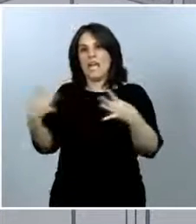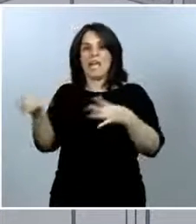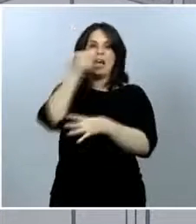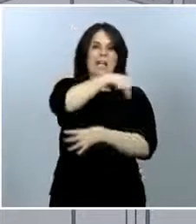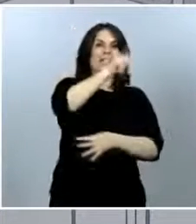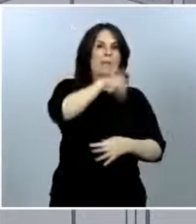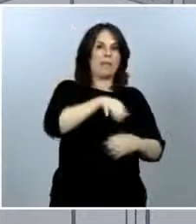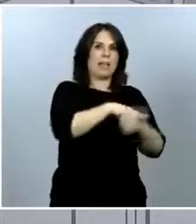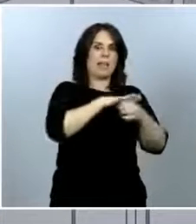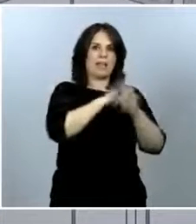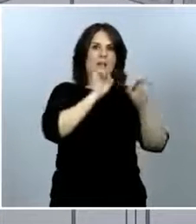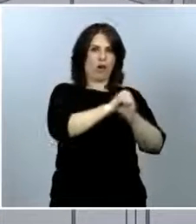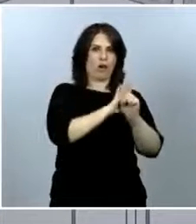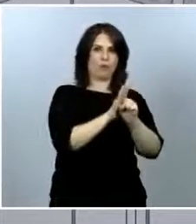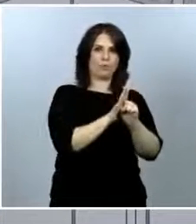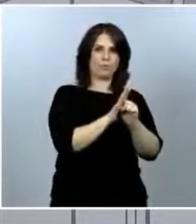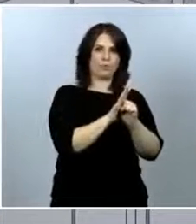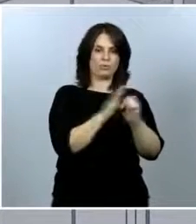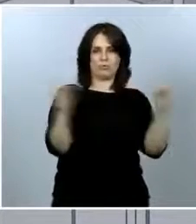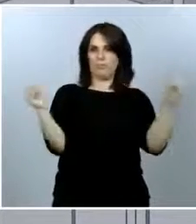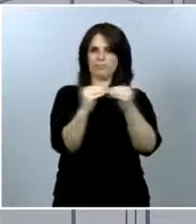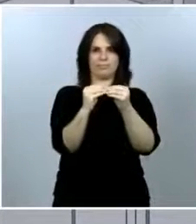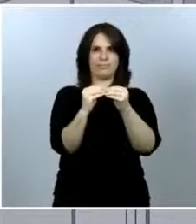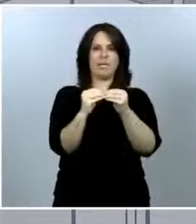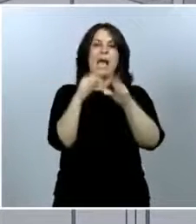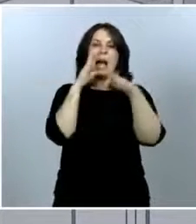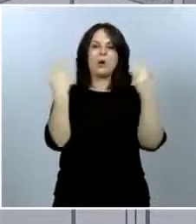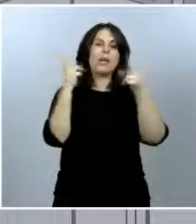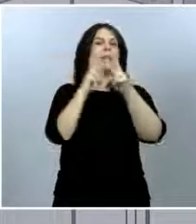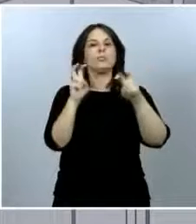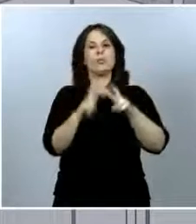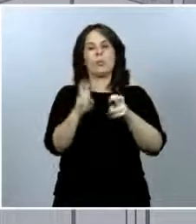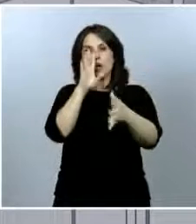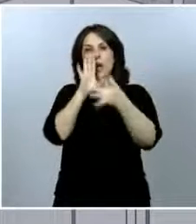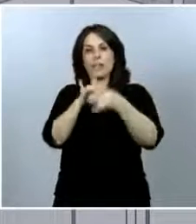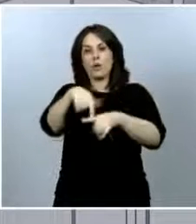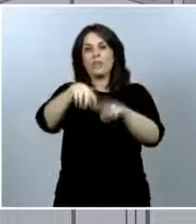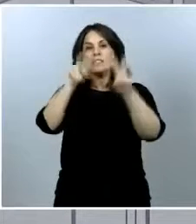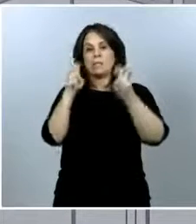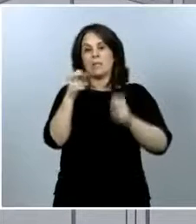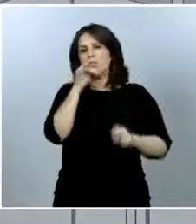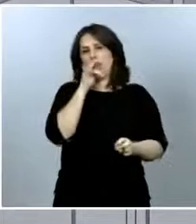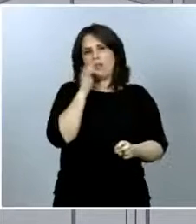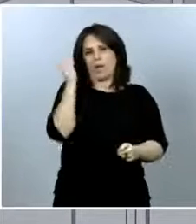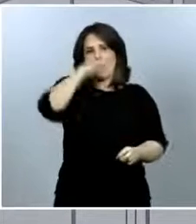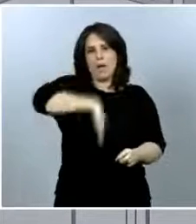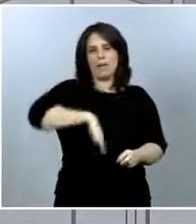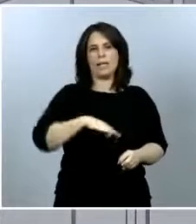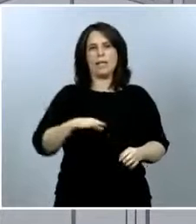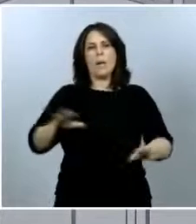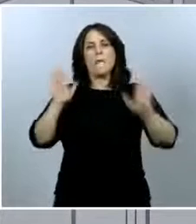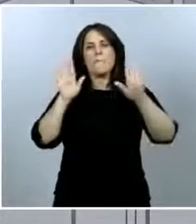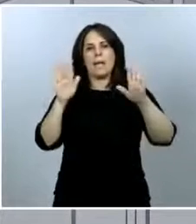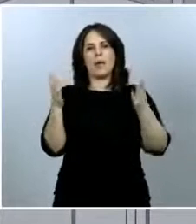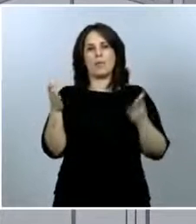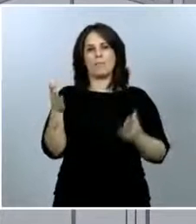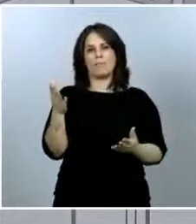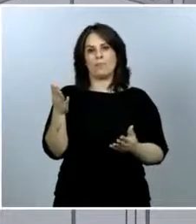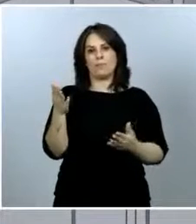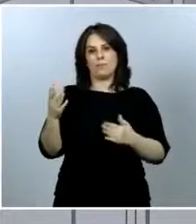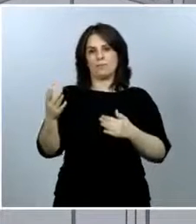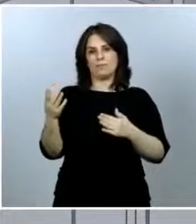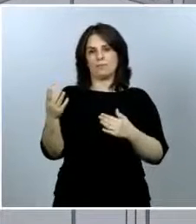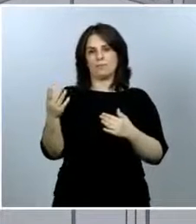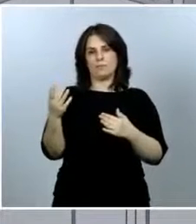En principio, no hay ahora mismo ningún estudio relacionado con esto, pero los factores de confusión son suficientemente